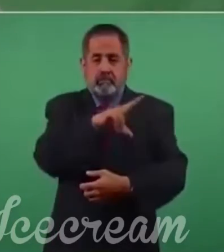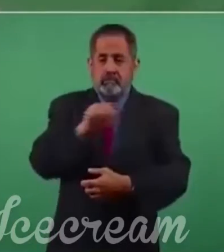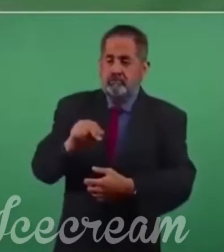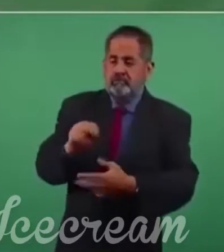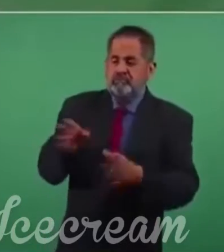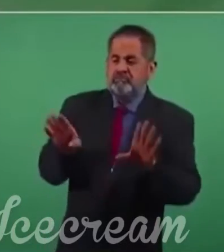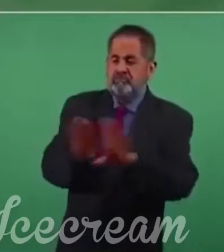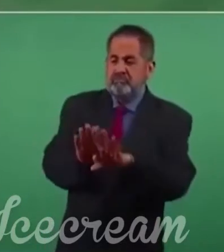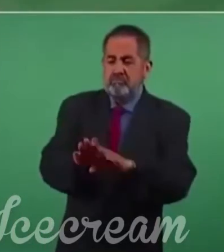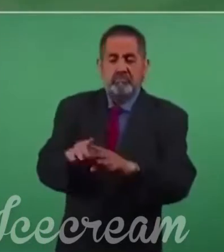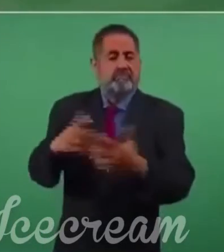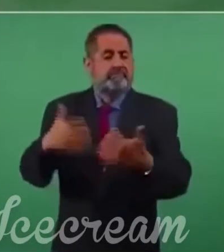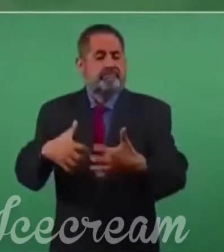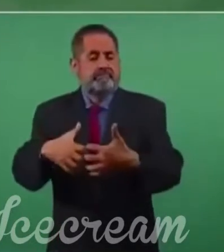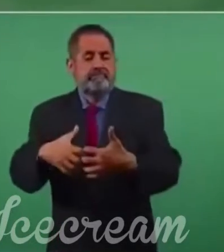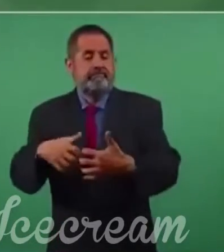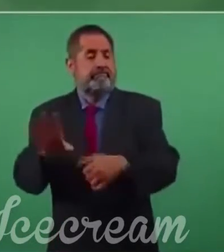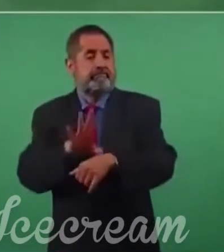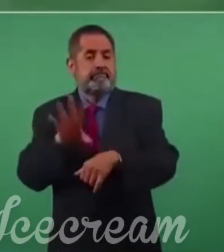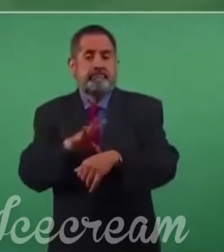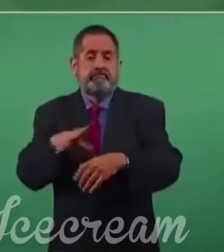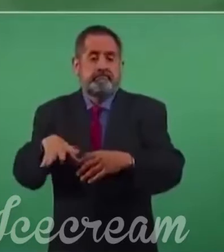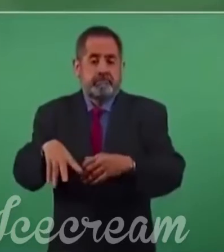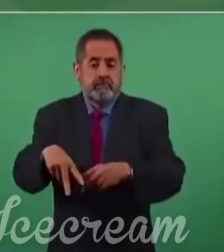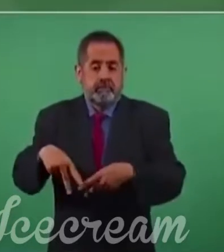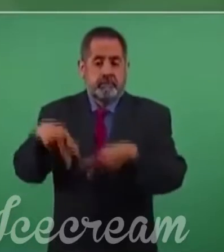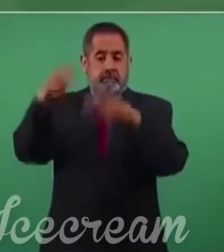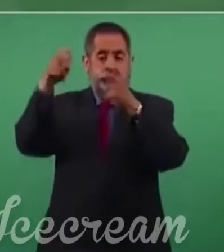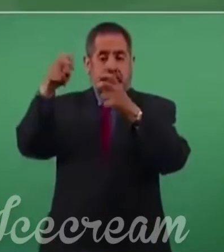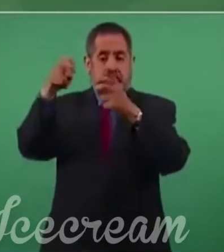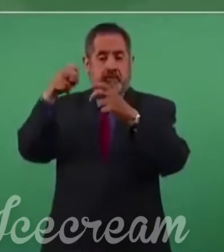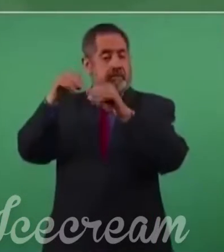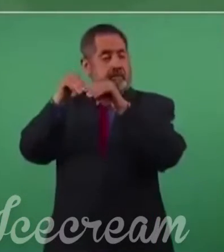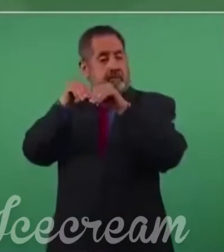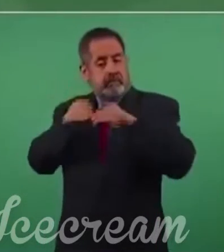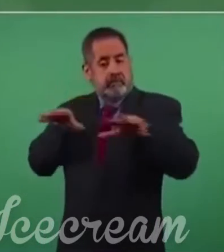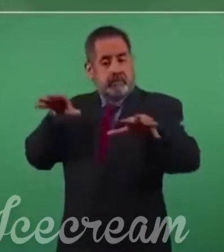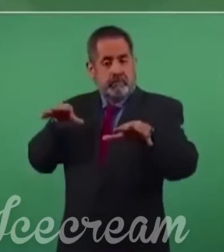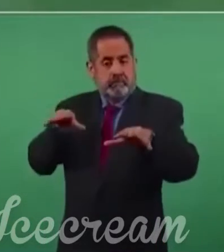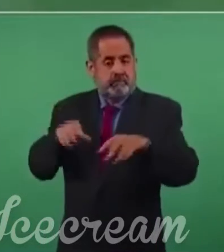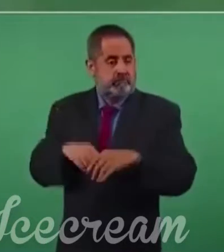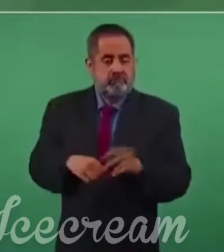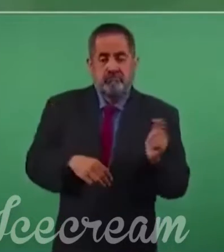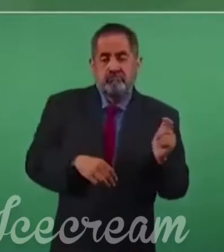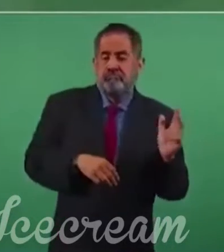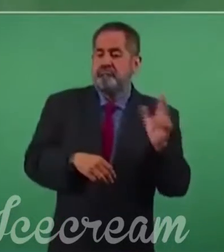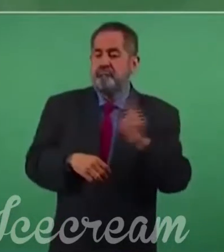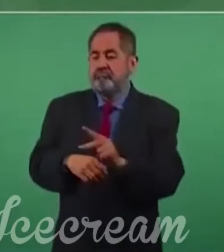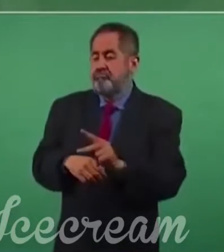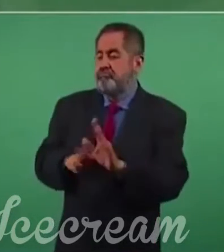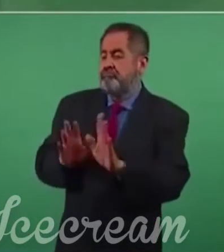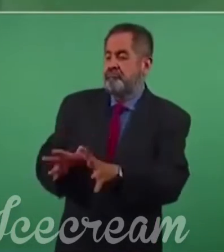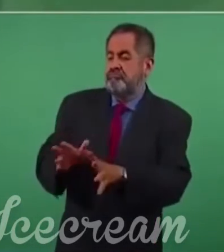a la línea, a la red de transmisión,